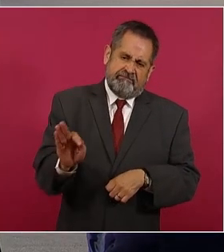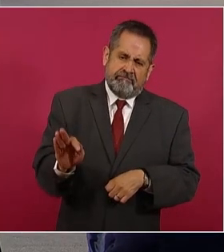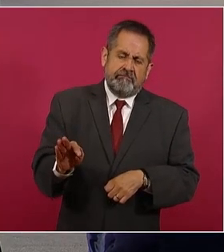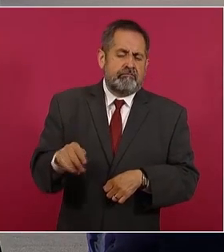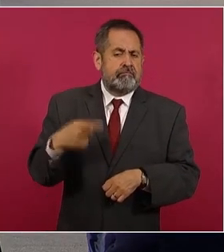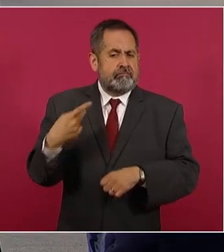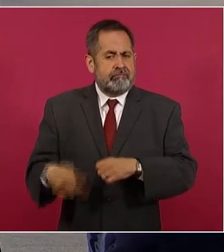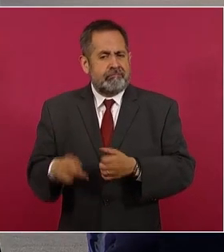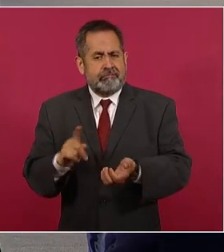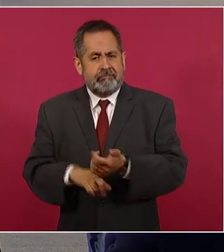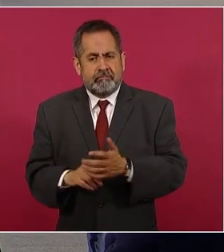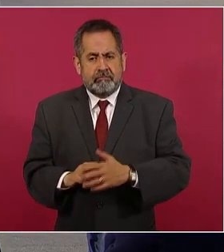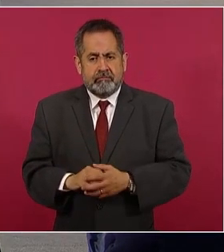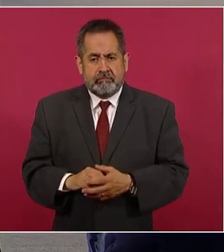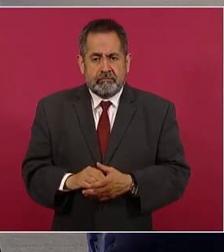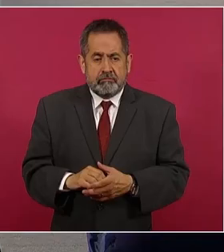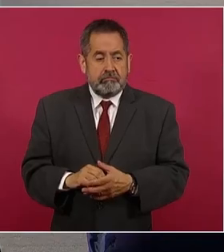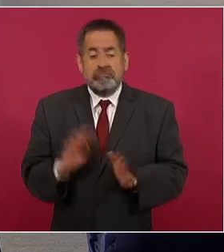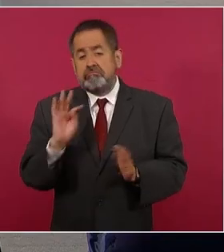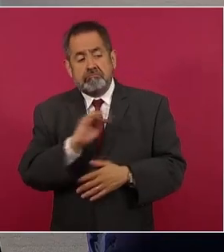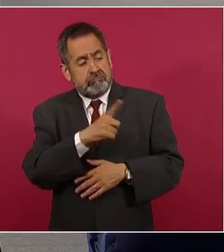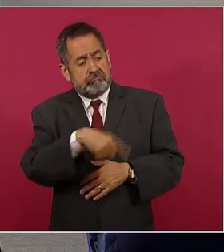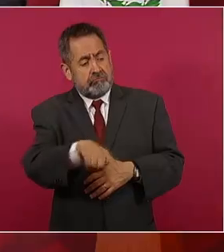Pueden no estar de acuerdo con eso.